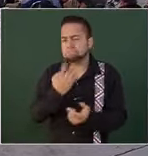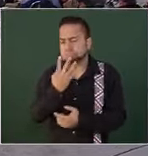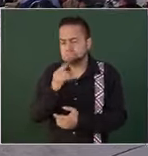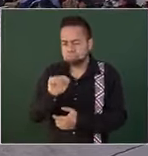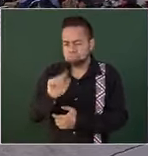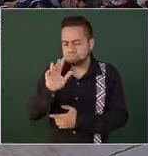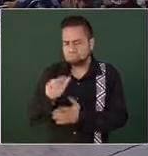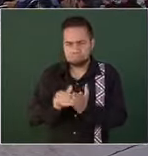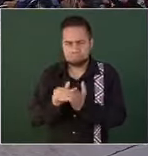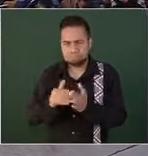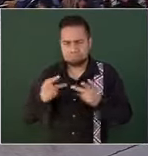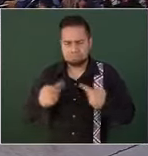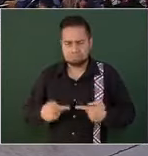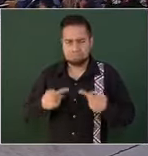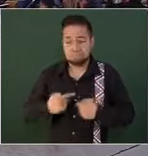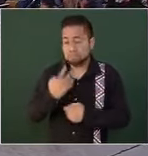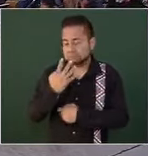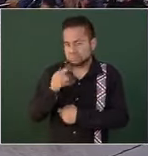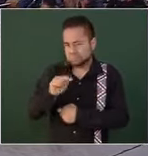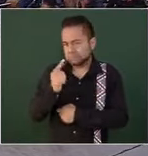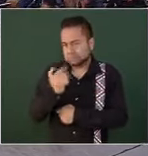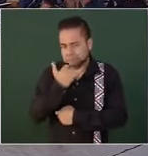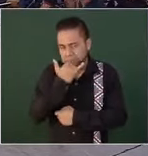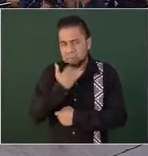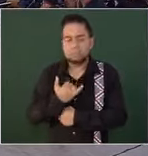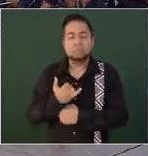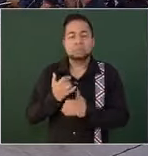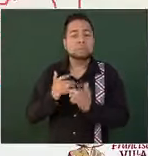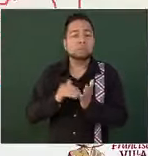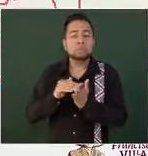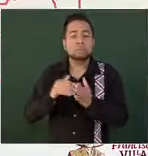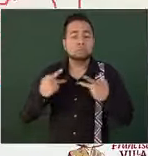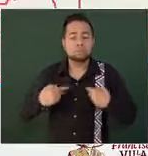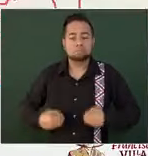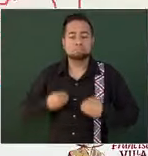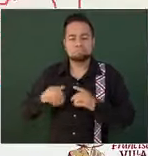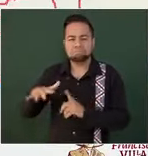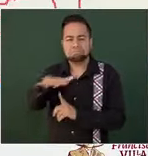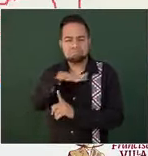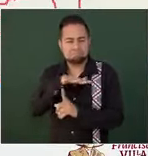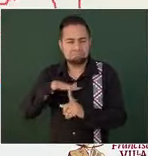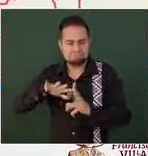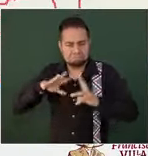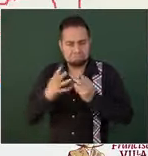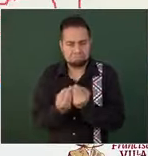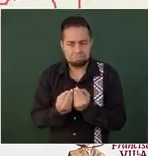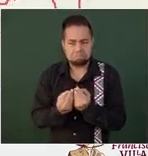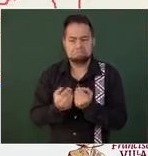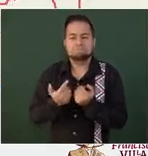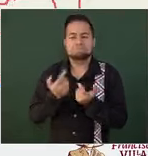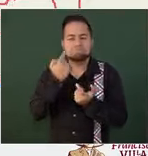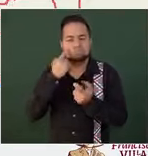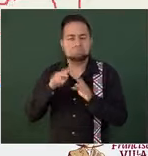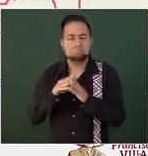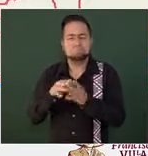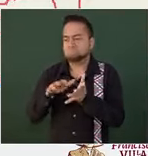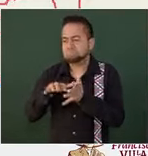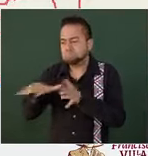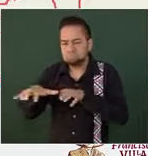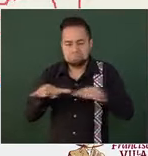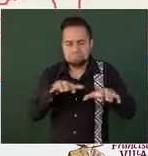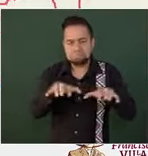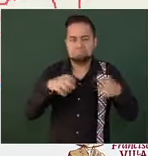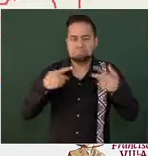de habitantes, aquí tenemos la dispersión de población en